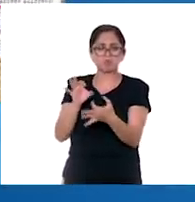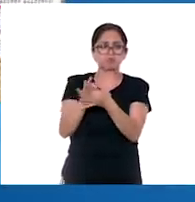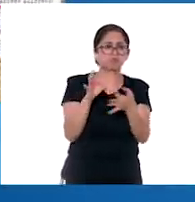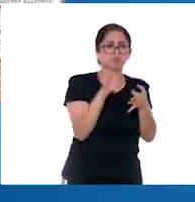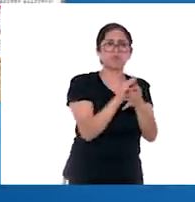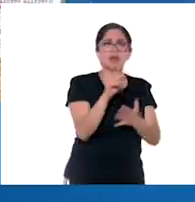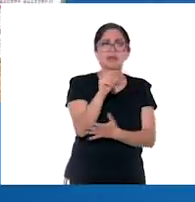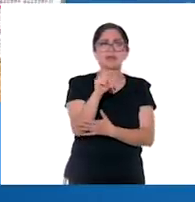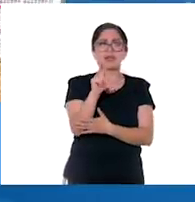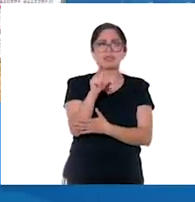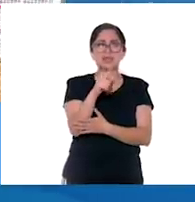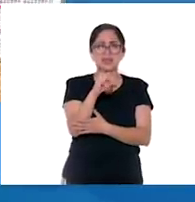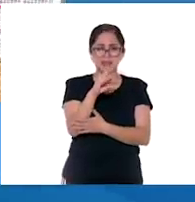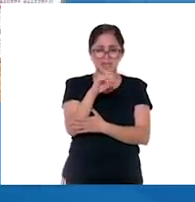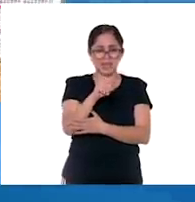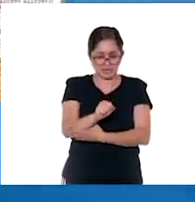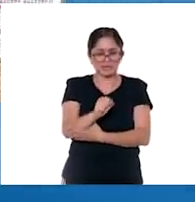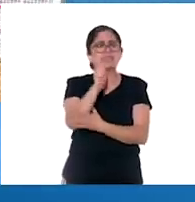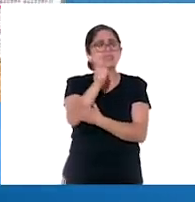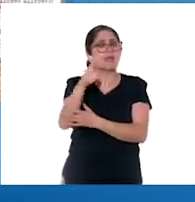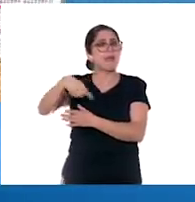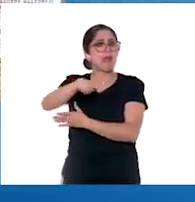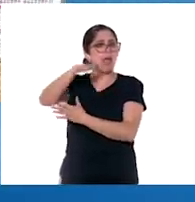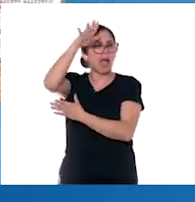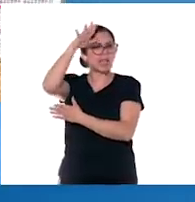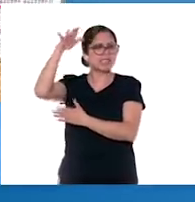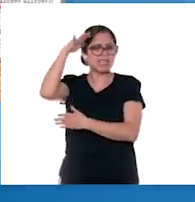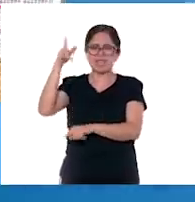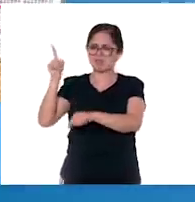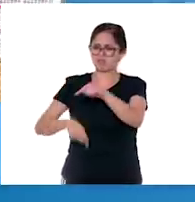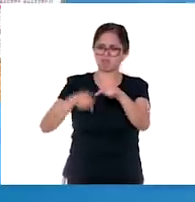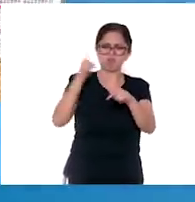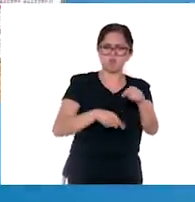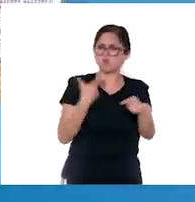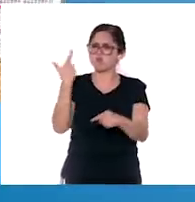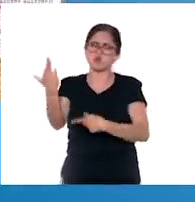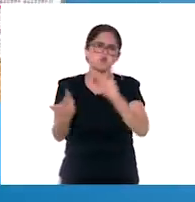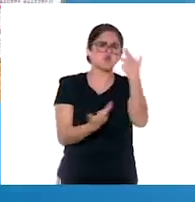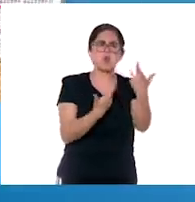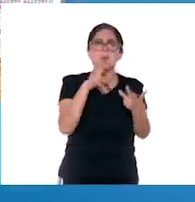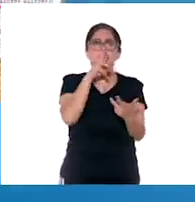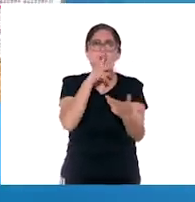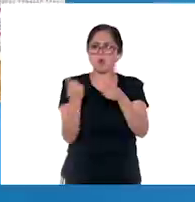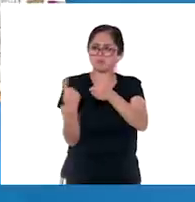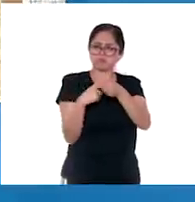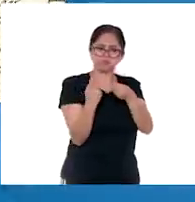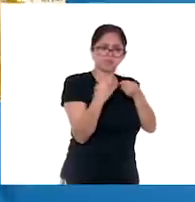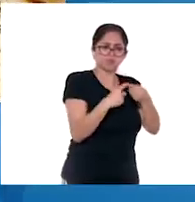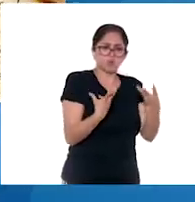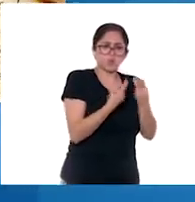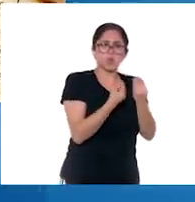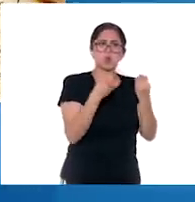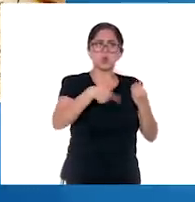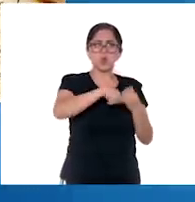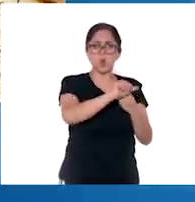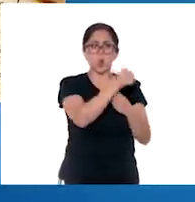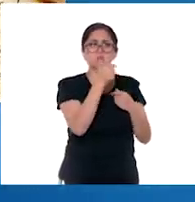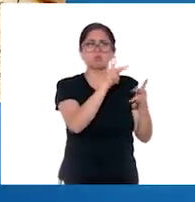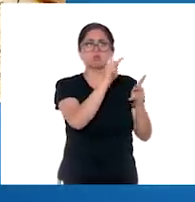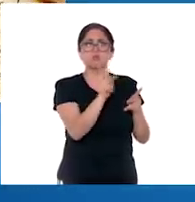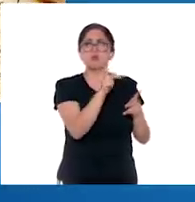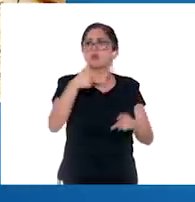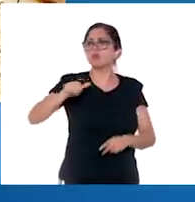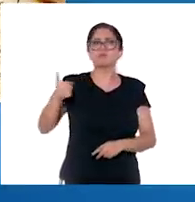tlascaltecas. Durante ese tiempo, los aztecas intentaron eliminar tributos y conseguir alianzas con otros pueblos, pero todos se negaron. Además,